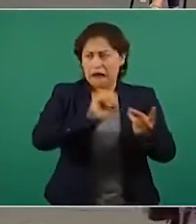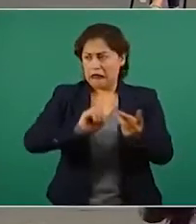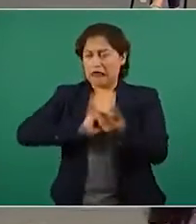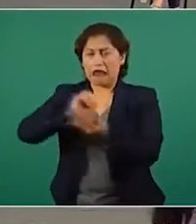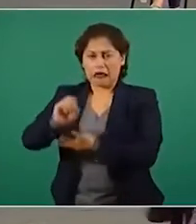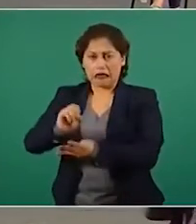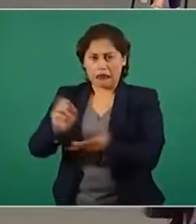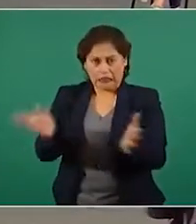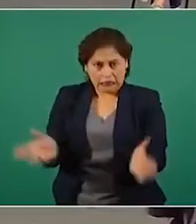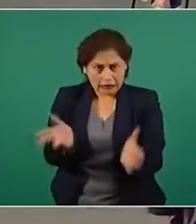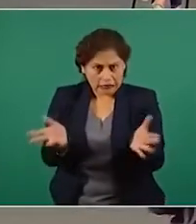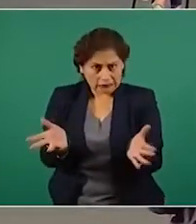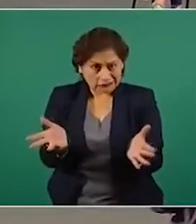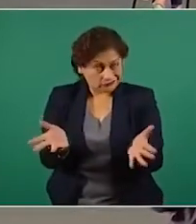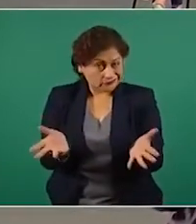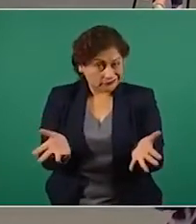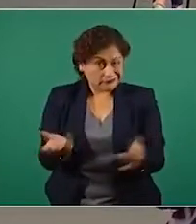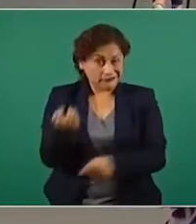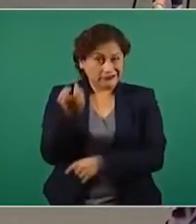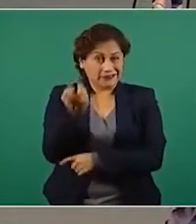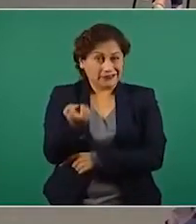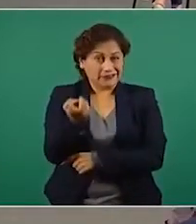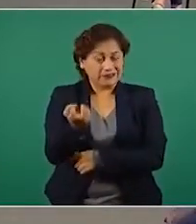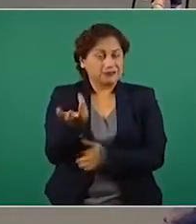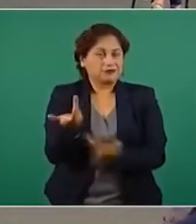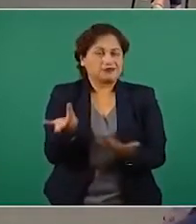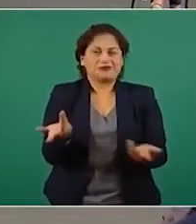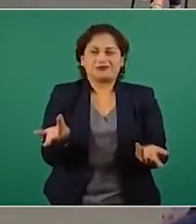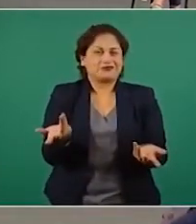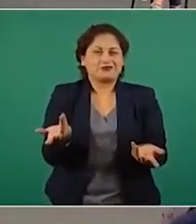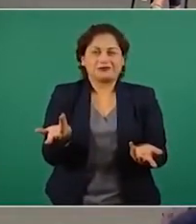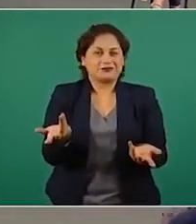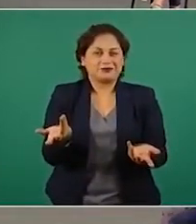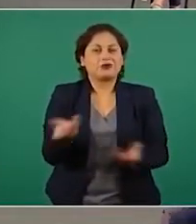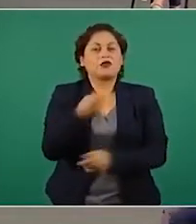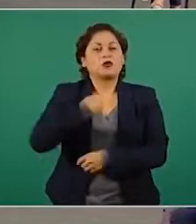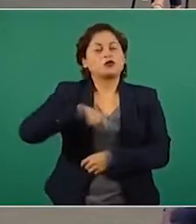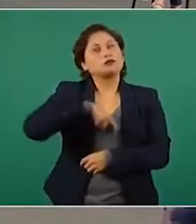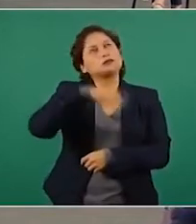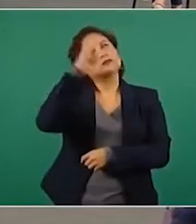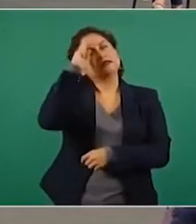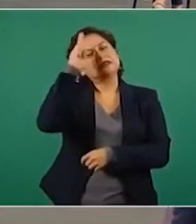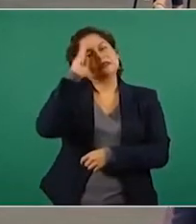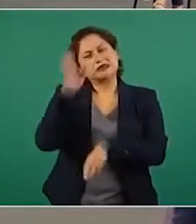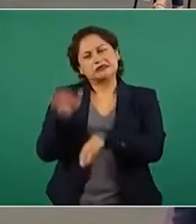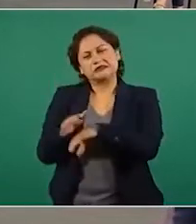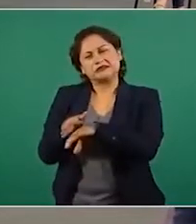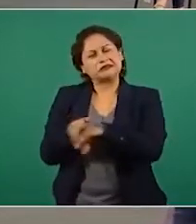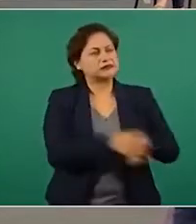Entonces, ¿cómo buscamos que esto no pase?